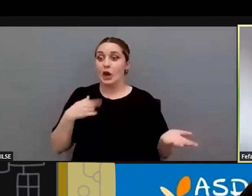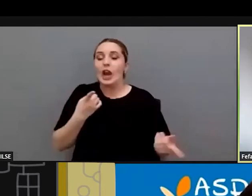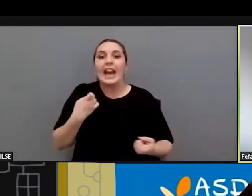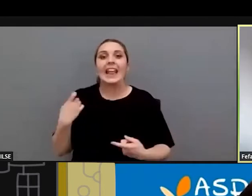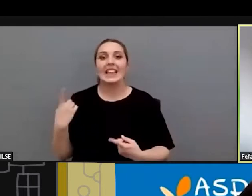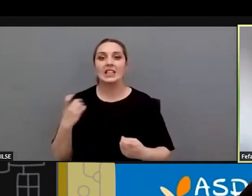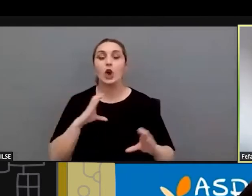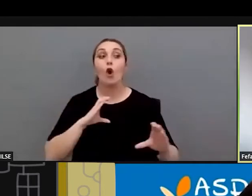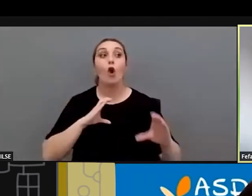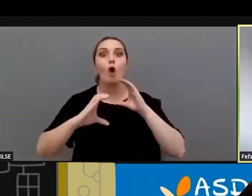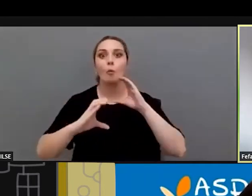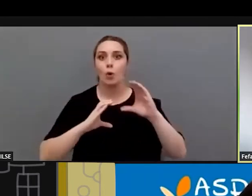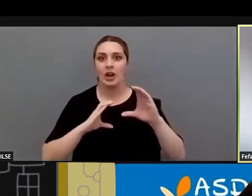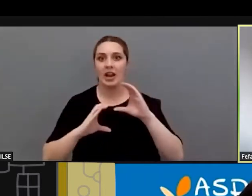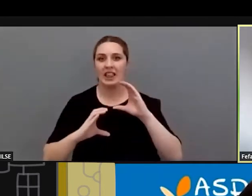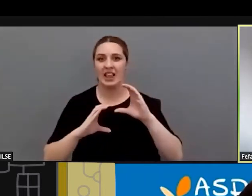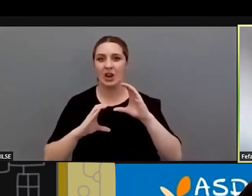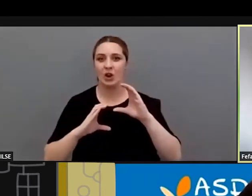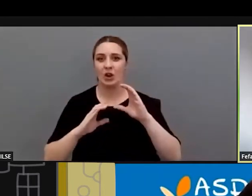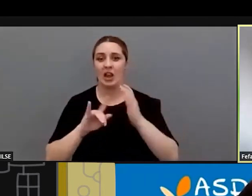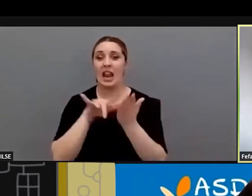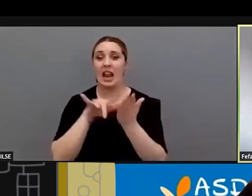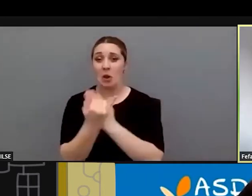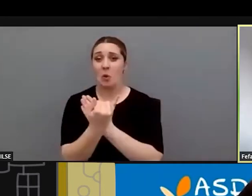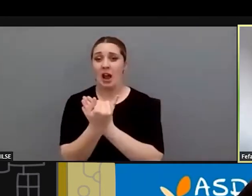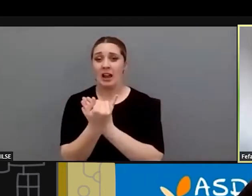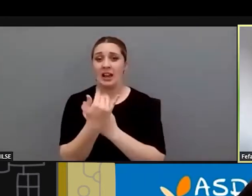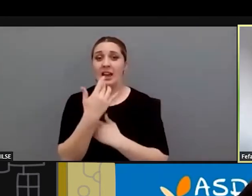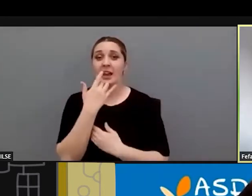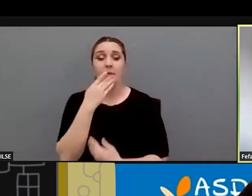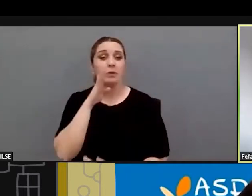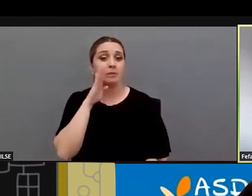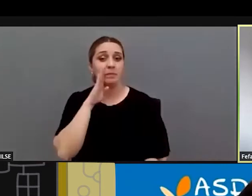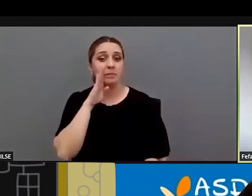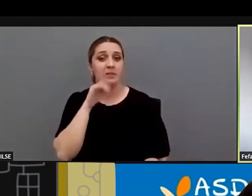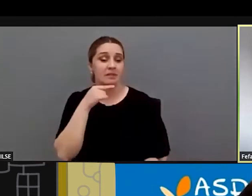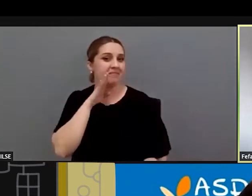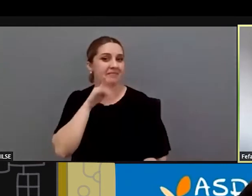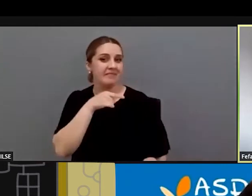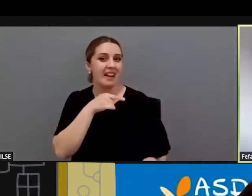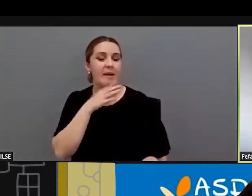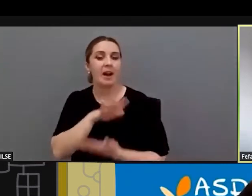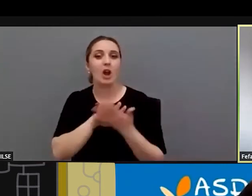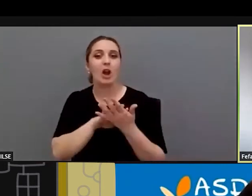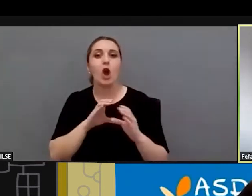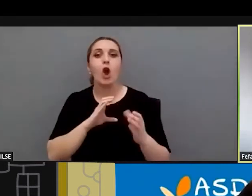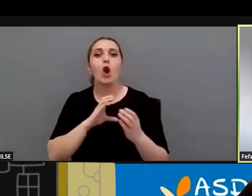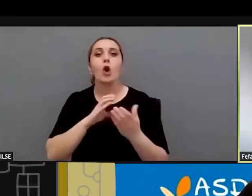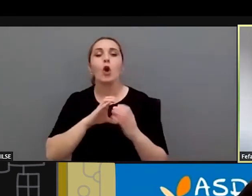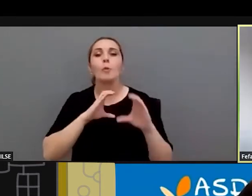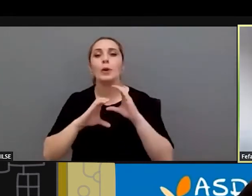comunicarme en una en un lenguaje como el que nos estaba diciendo ella ¿no? comunicación aumentativa